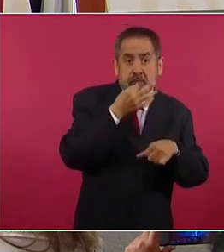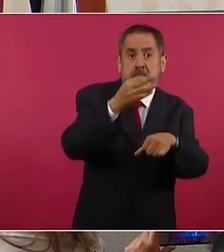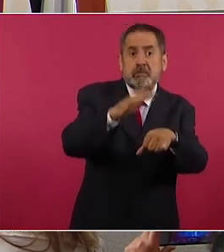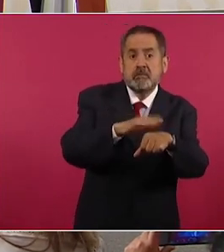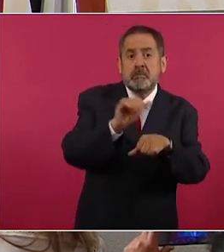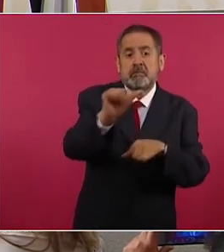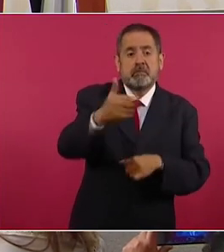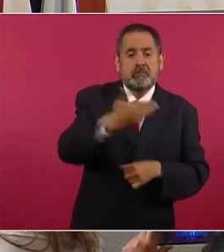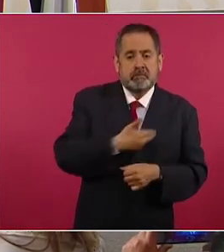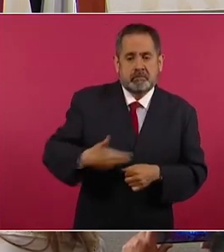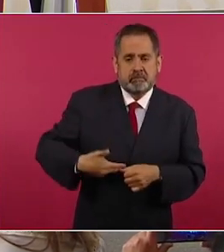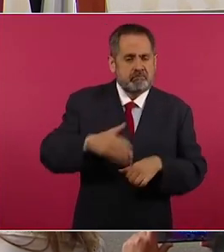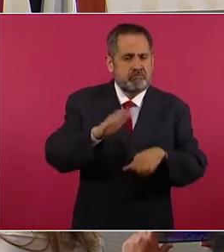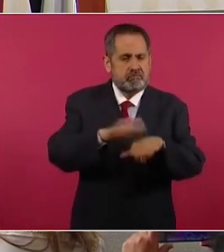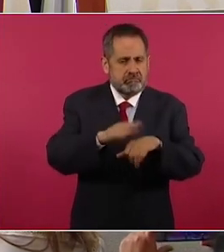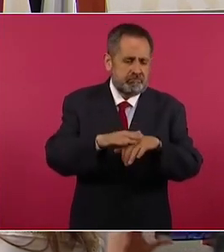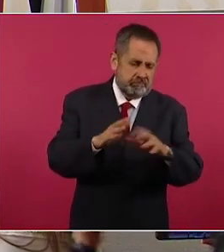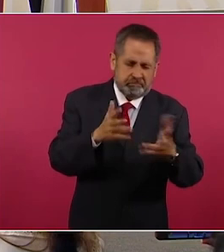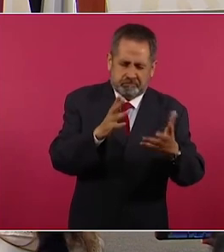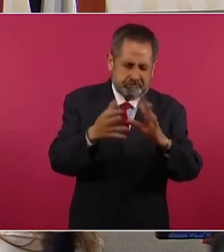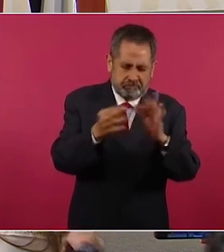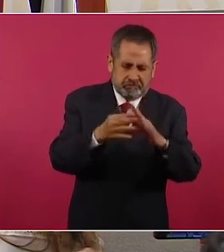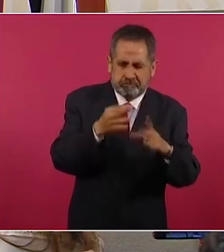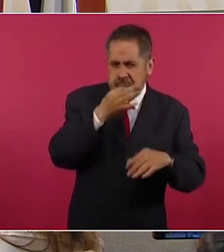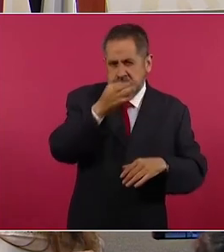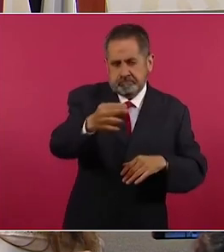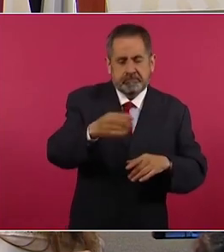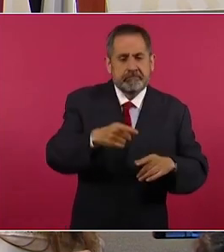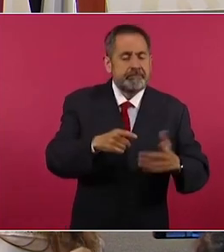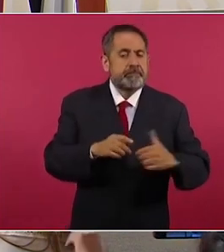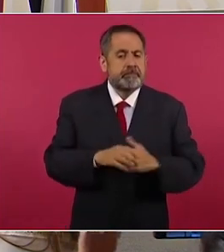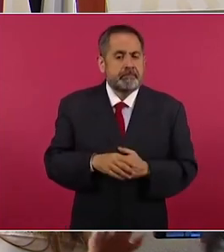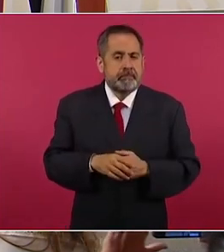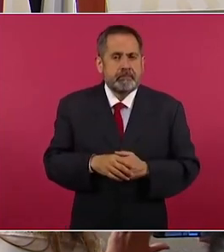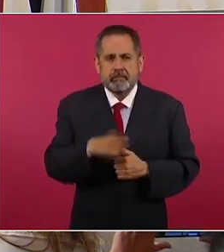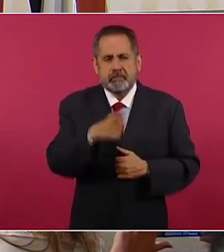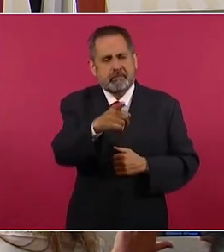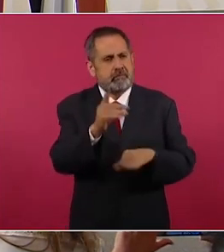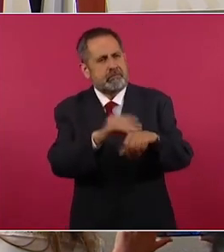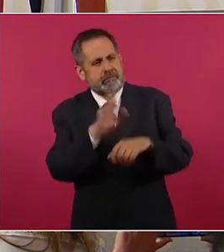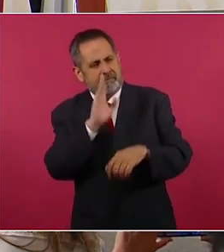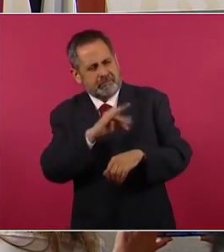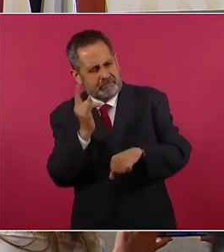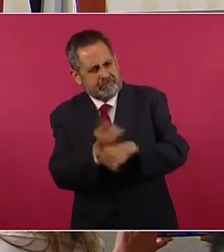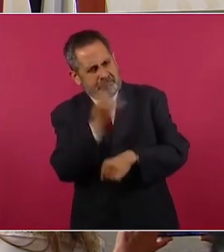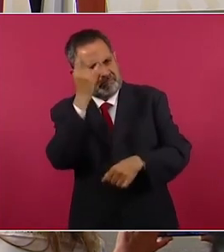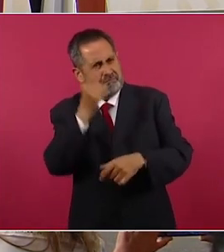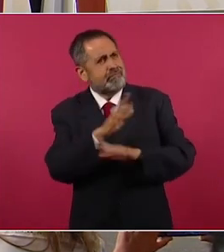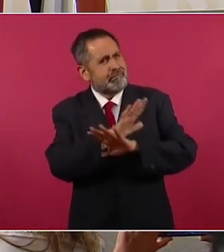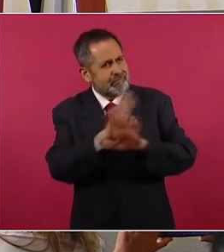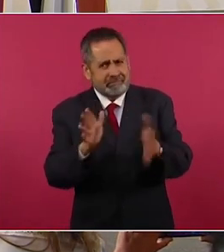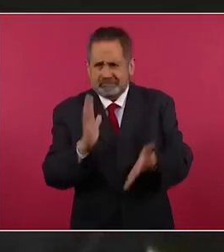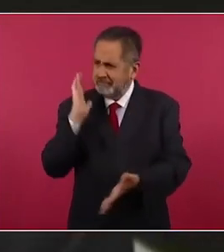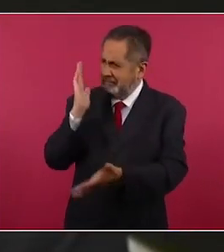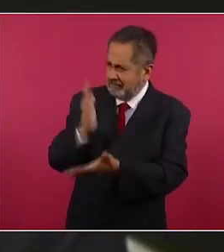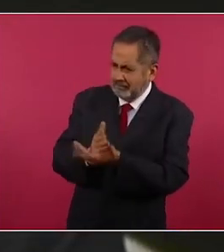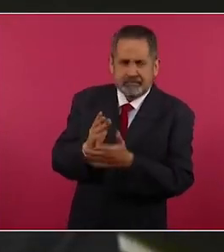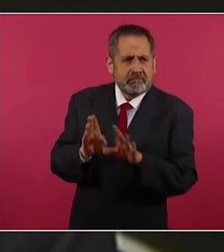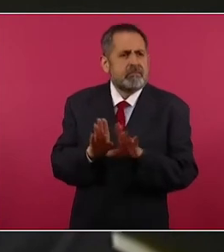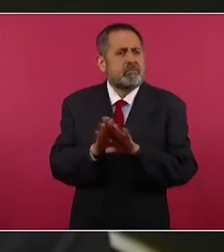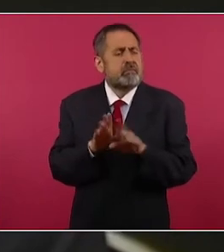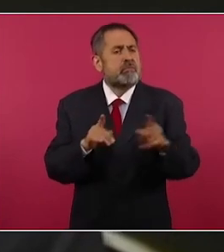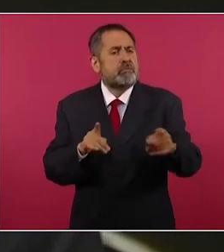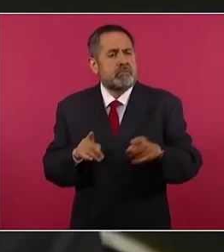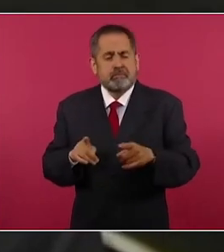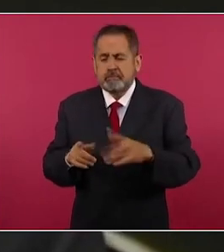presidente, palabras más, palabras menos, nos has quedado mal, no has podido llevar a cabo las privatizaciones